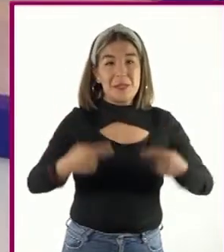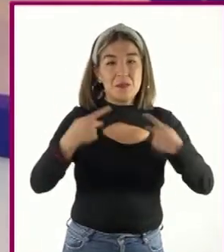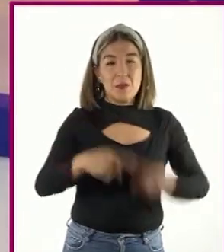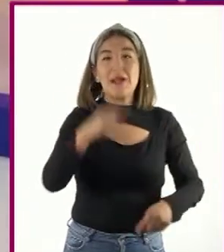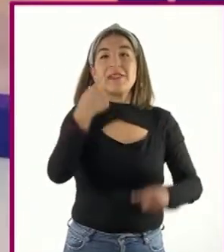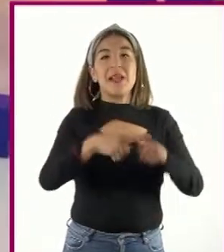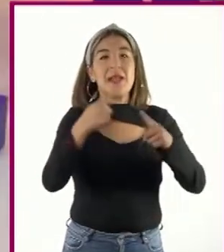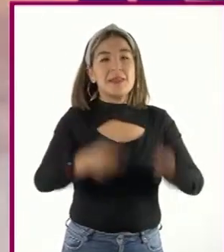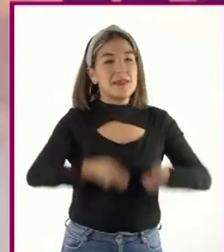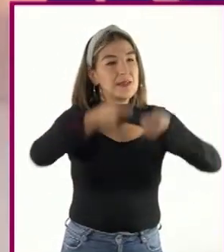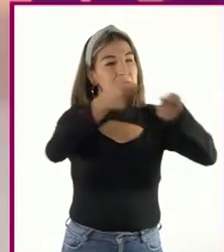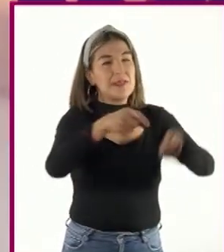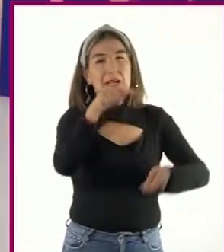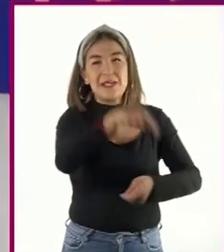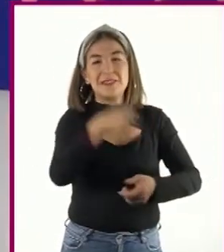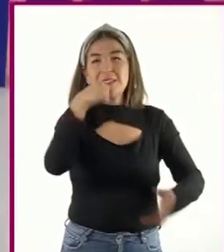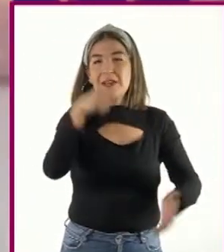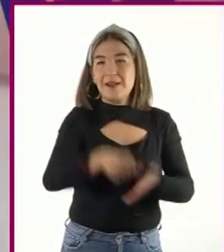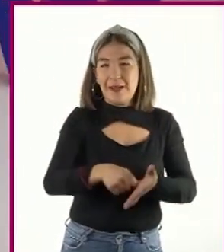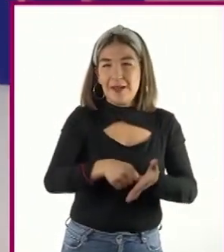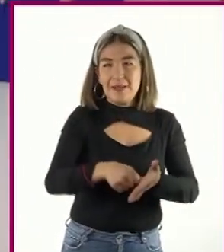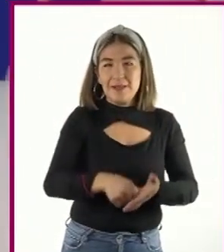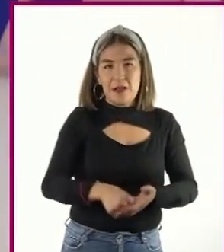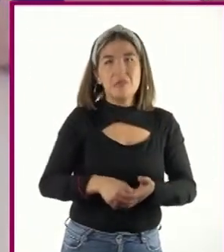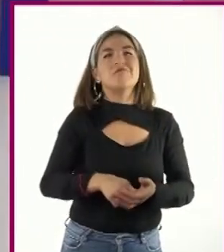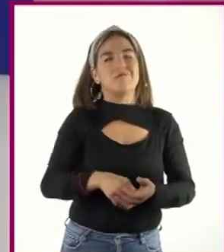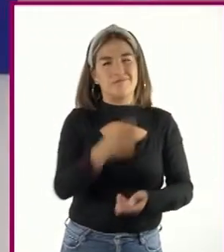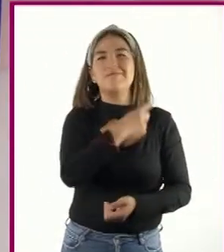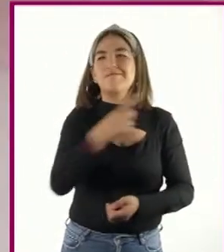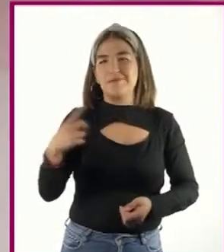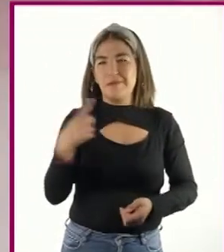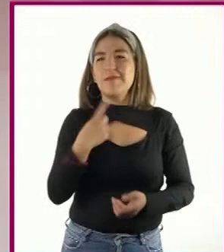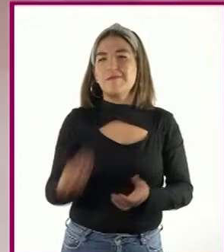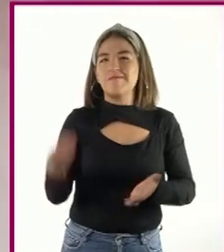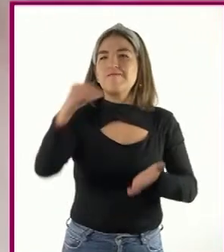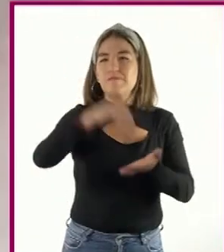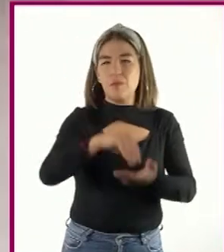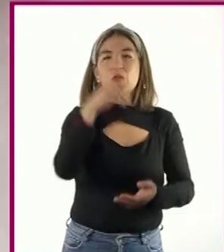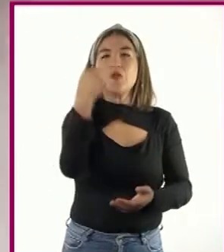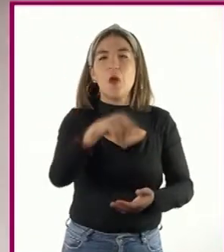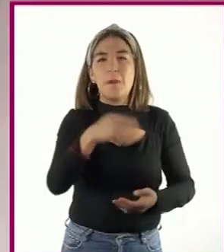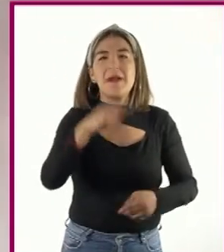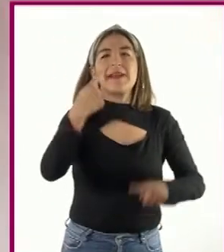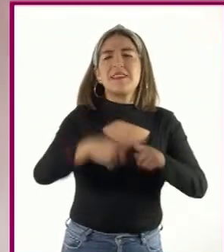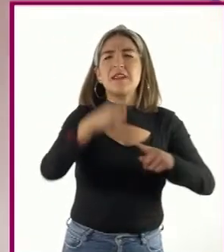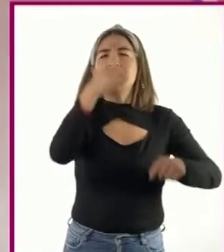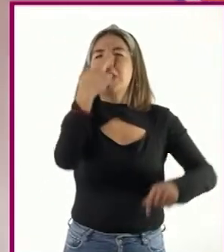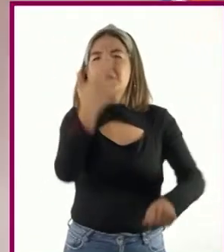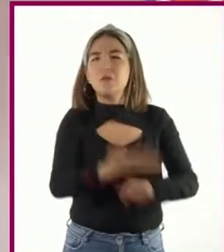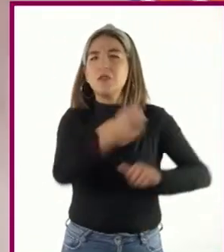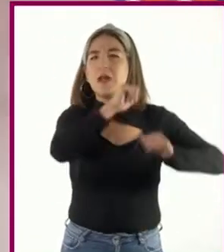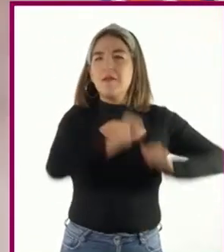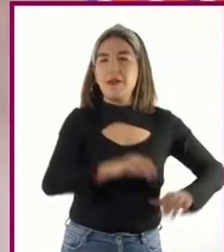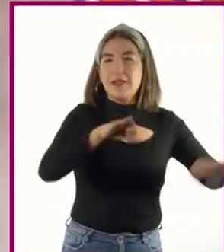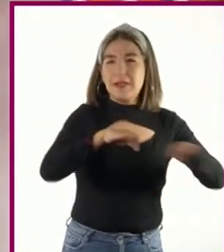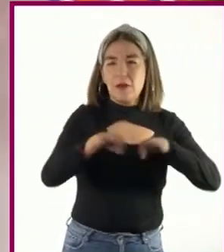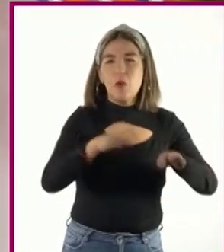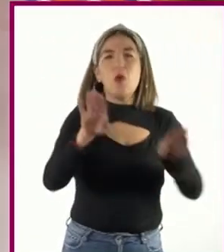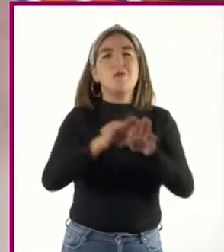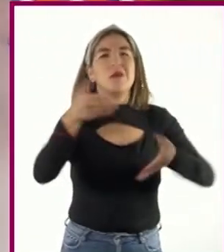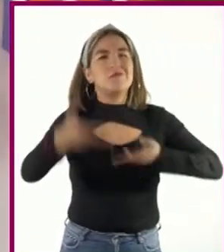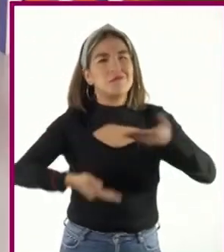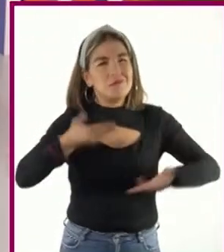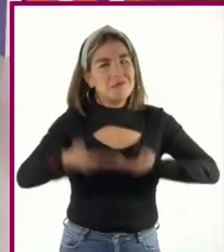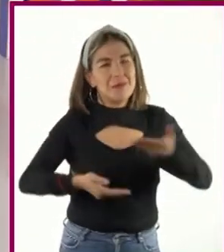a quien va destinada nuestra carta, vale la pena hacerlo notar. Hablando de la cortesía,